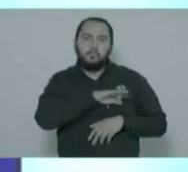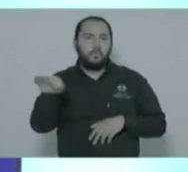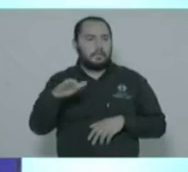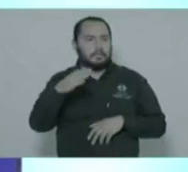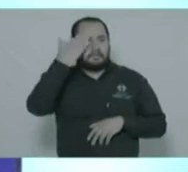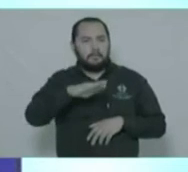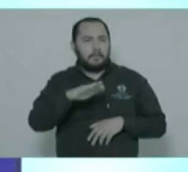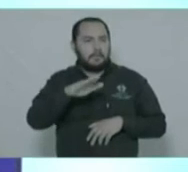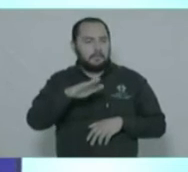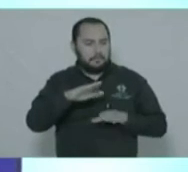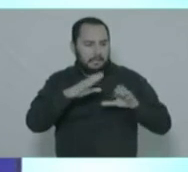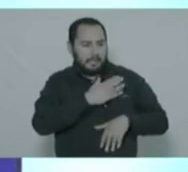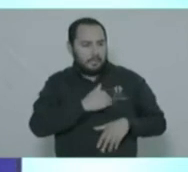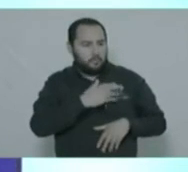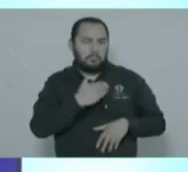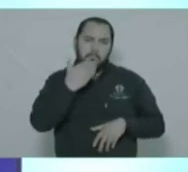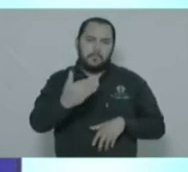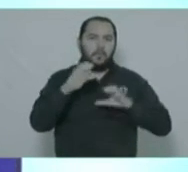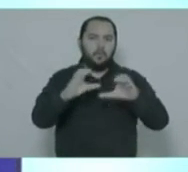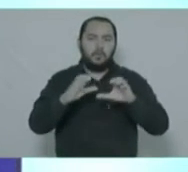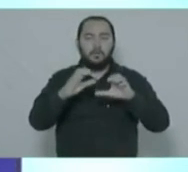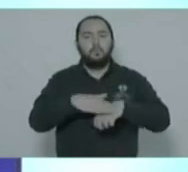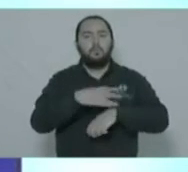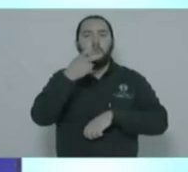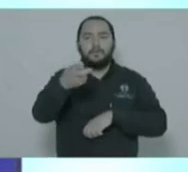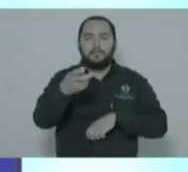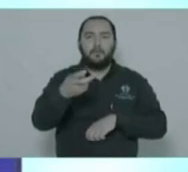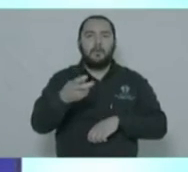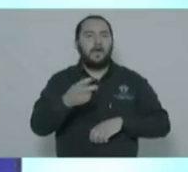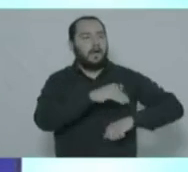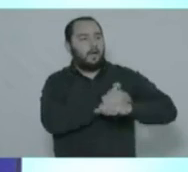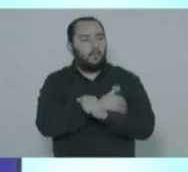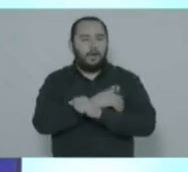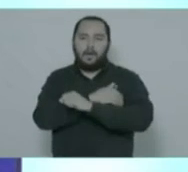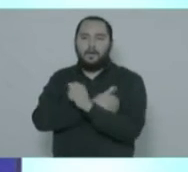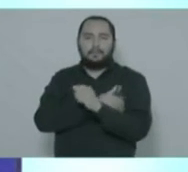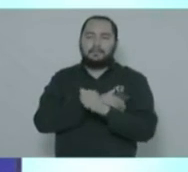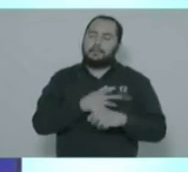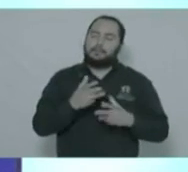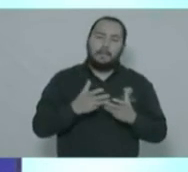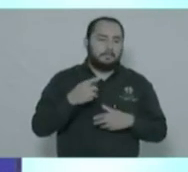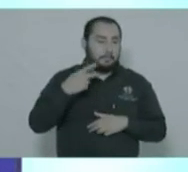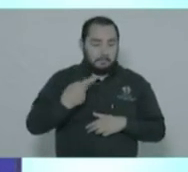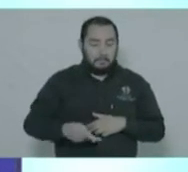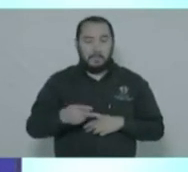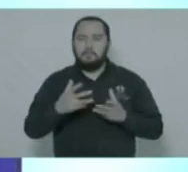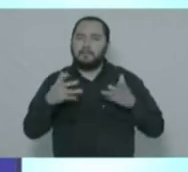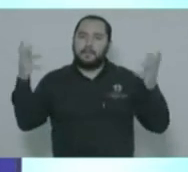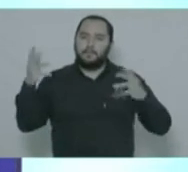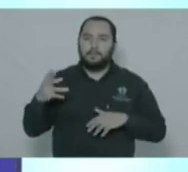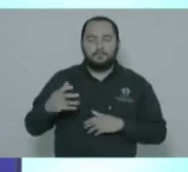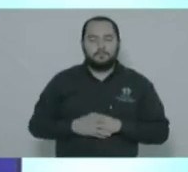sus hijos estén bien cuidados. Por eso, implementaremos el programa de estancias infantiles más grande del país para todas y cada